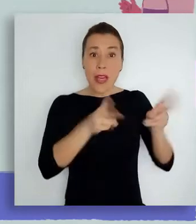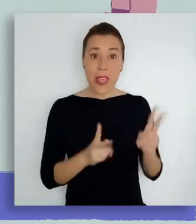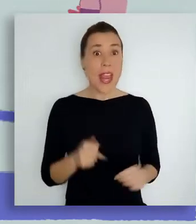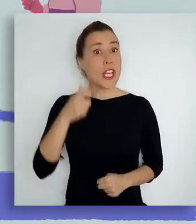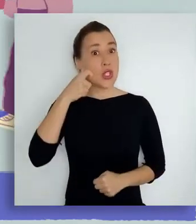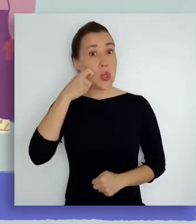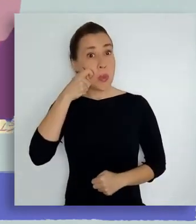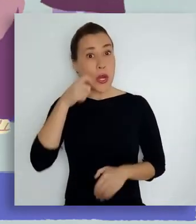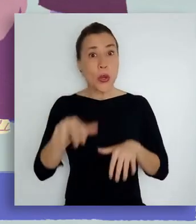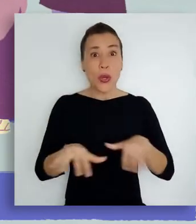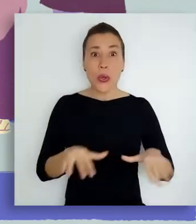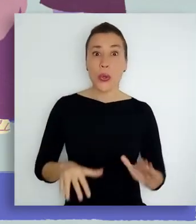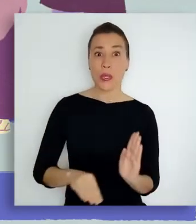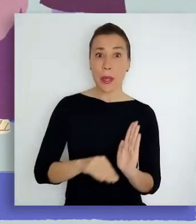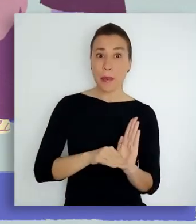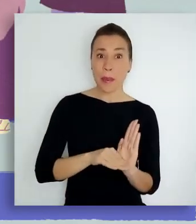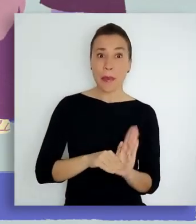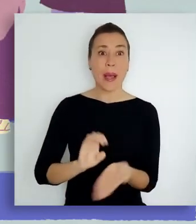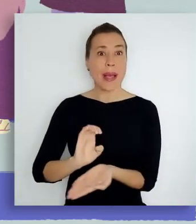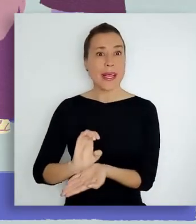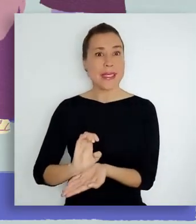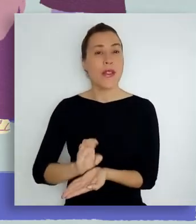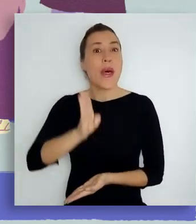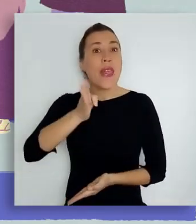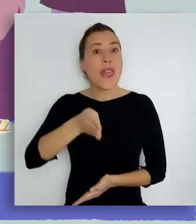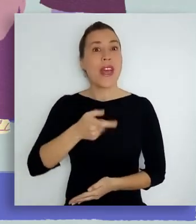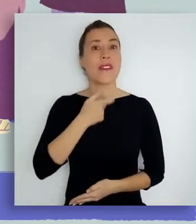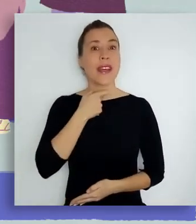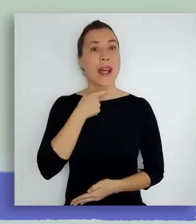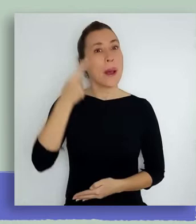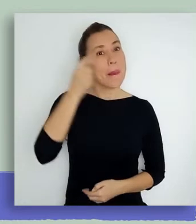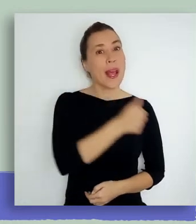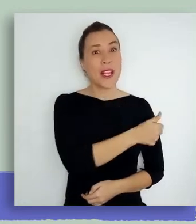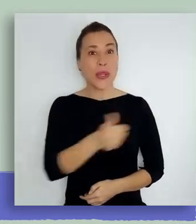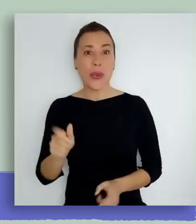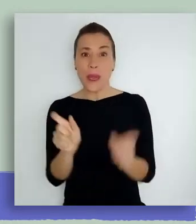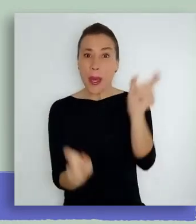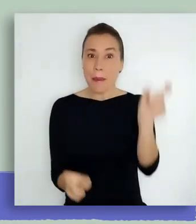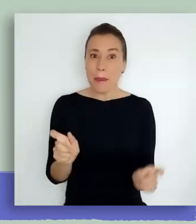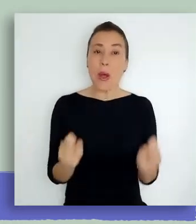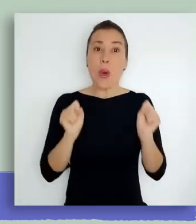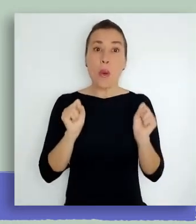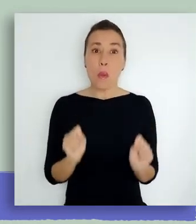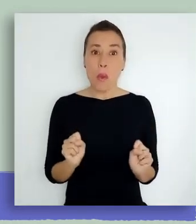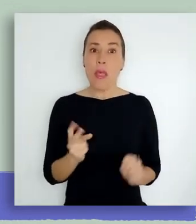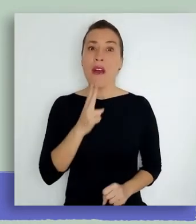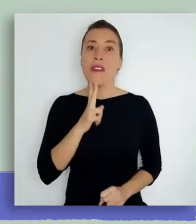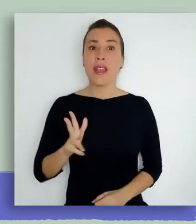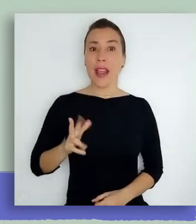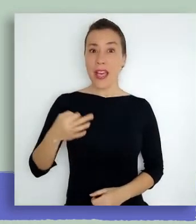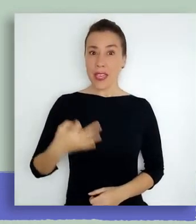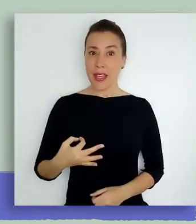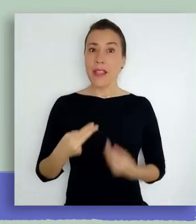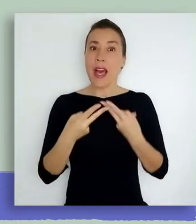Los derechos humanos son condiciones mínimas que el Estado debe garantizar para que todas las personas puedan acceder a vivir